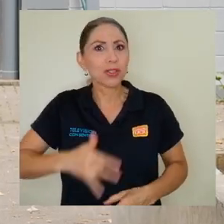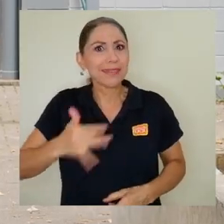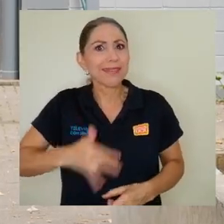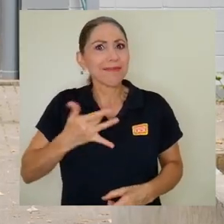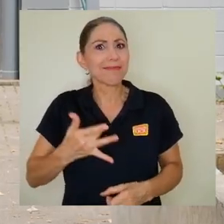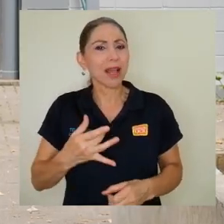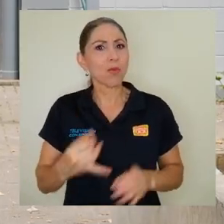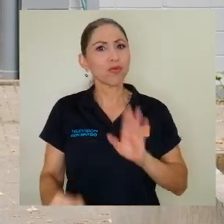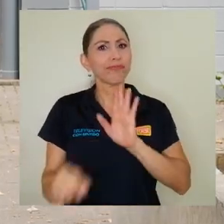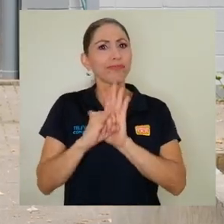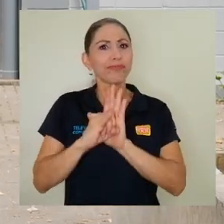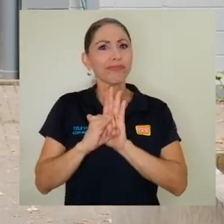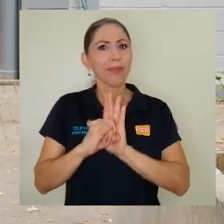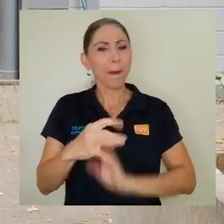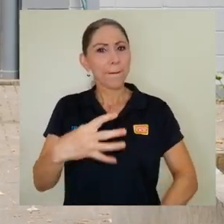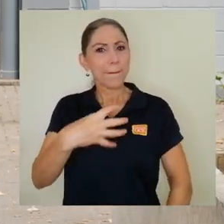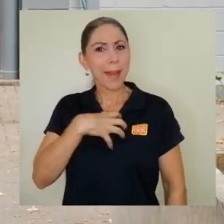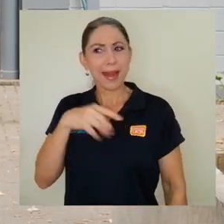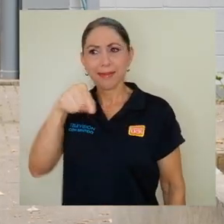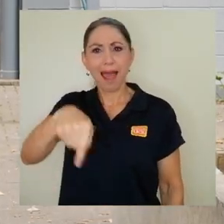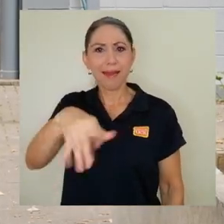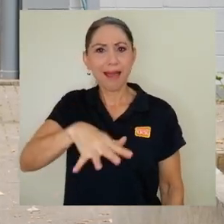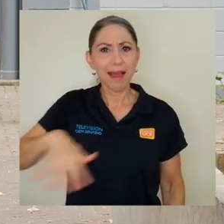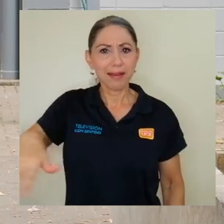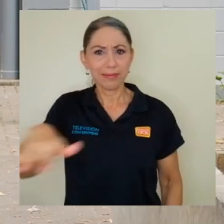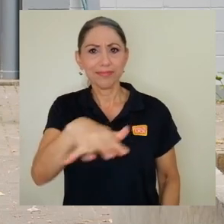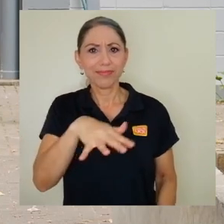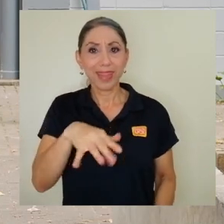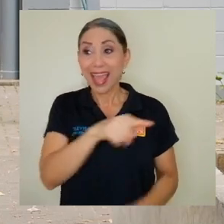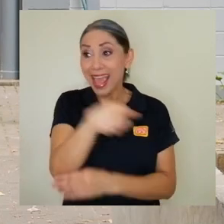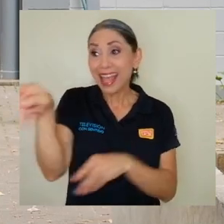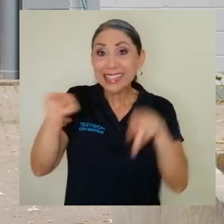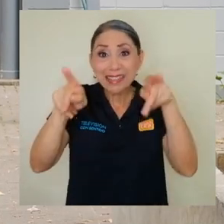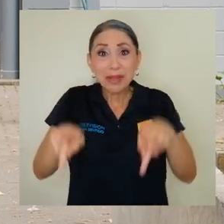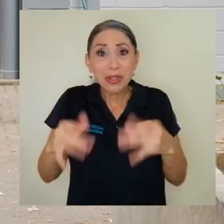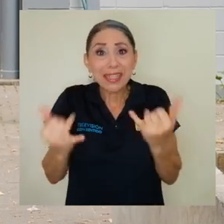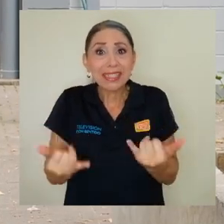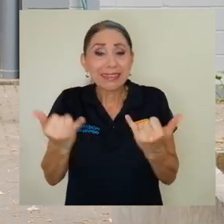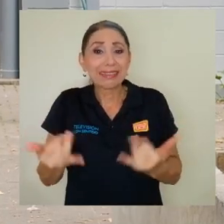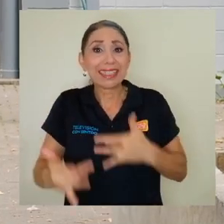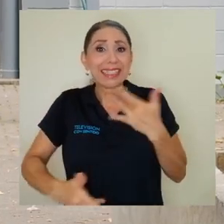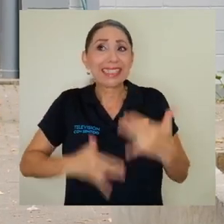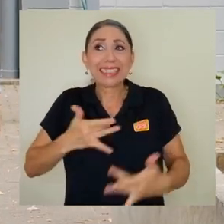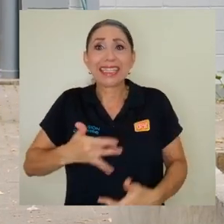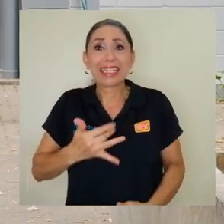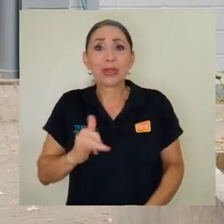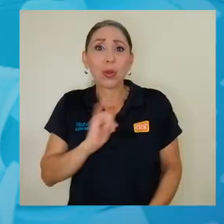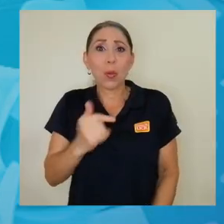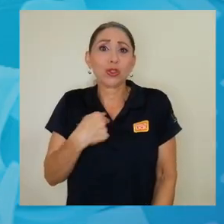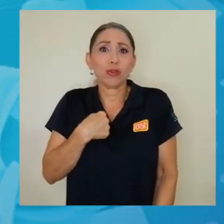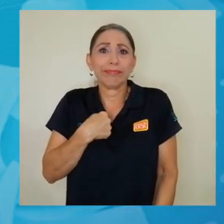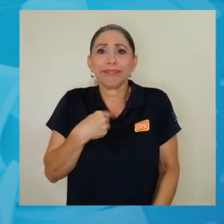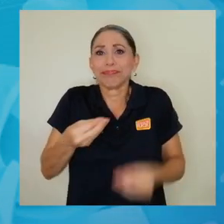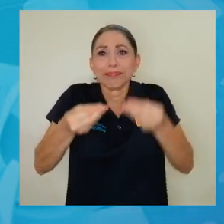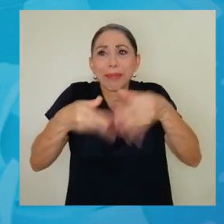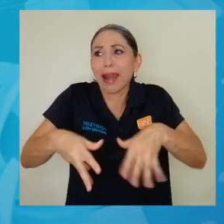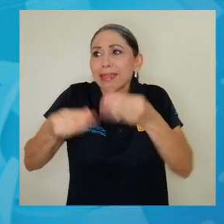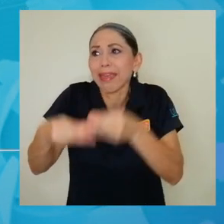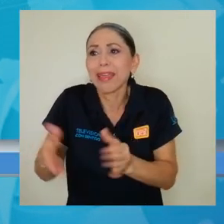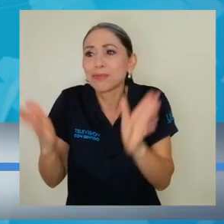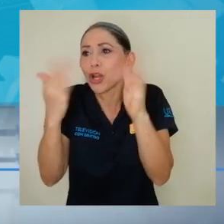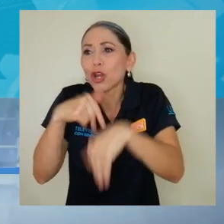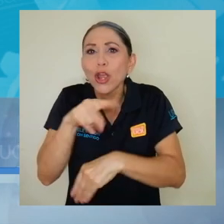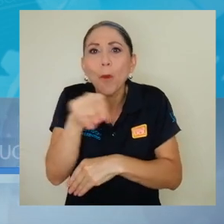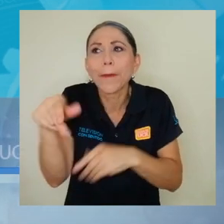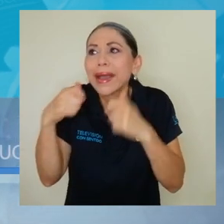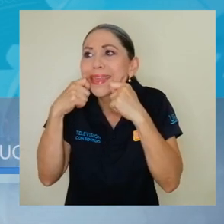o le crea a uno pertenencia. Creo que se puede generar en esas personas que tal vez en estos momentos se están sintiendo como yo, un poco perdidas porque no